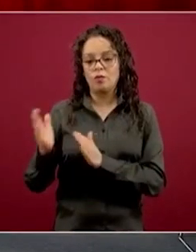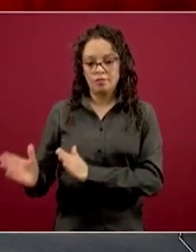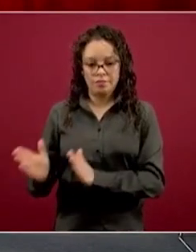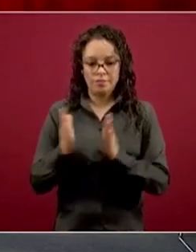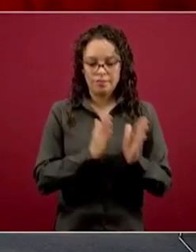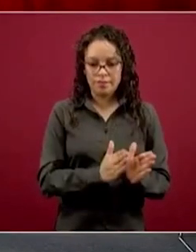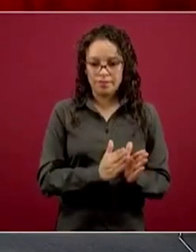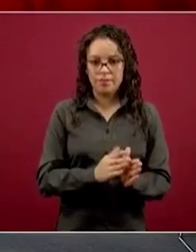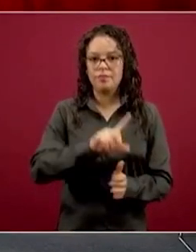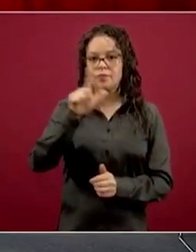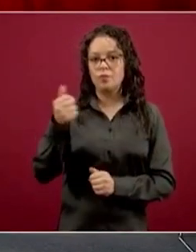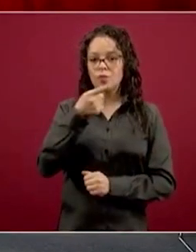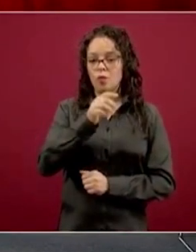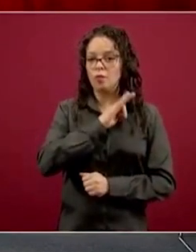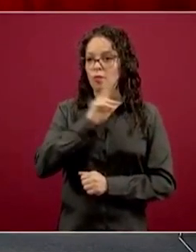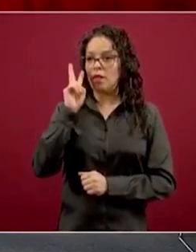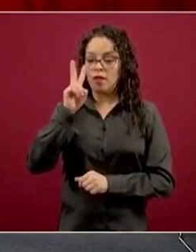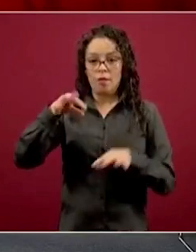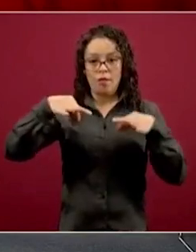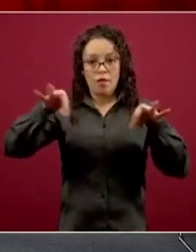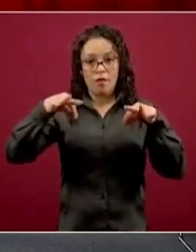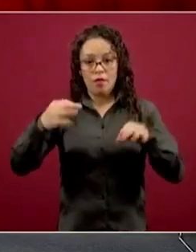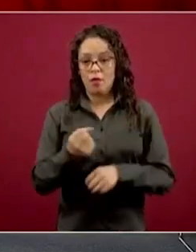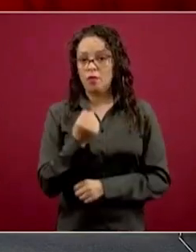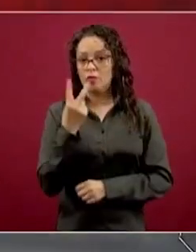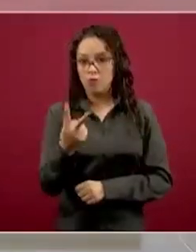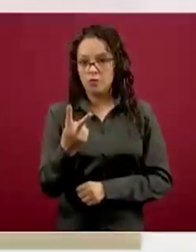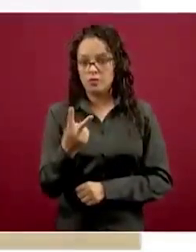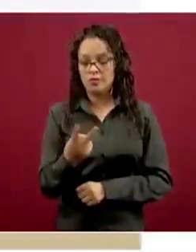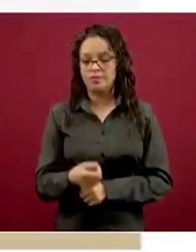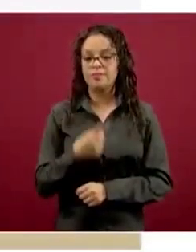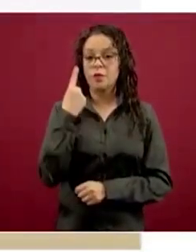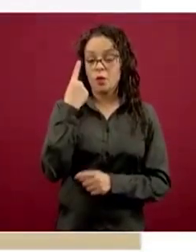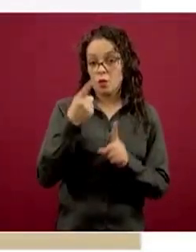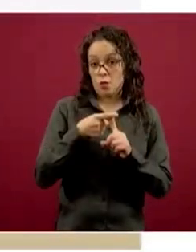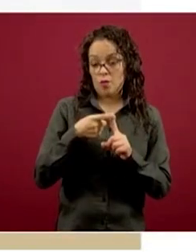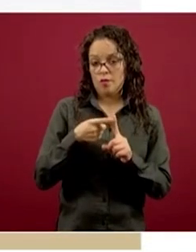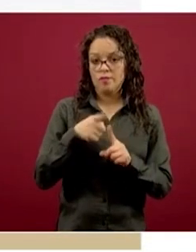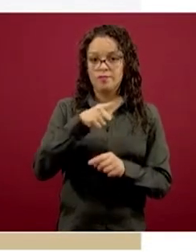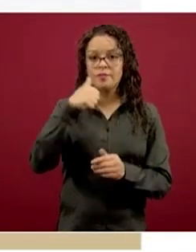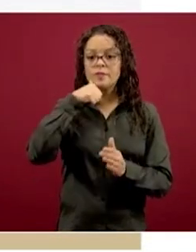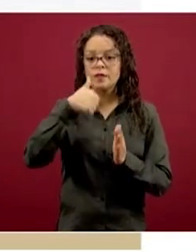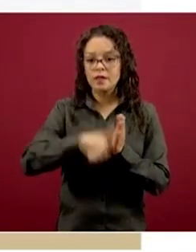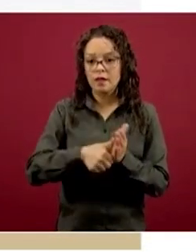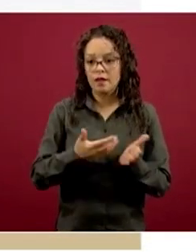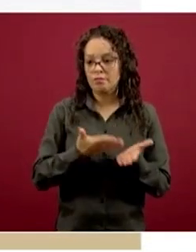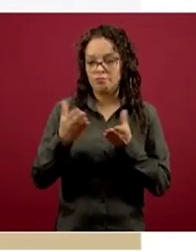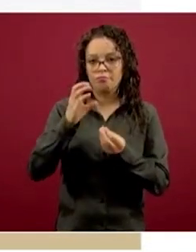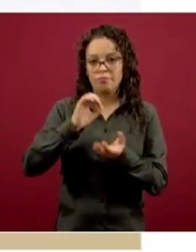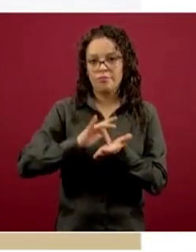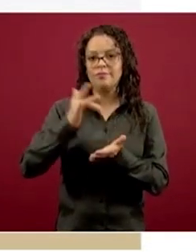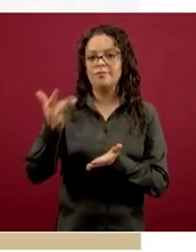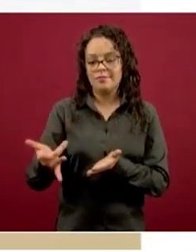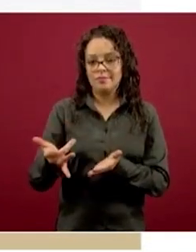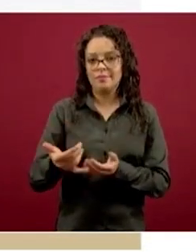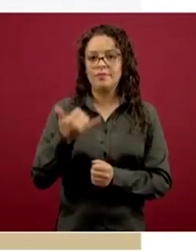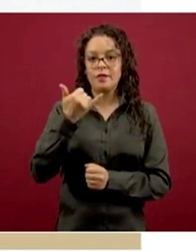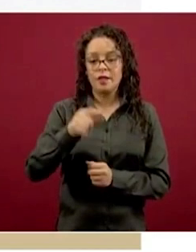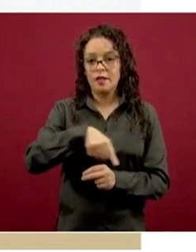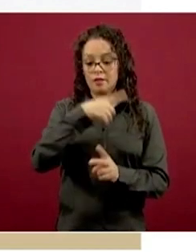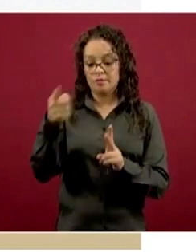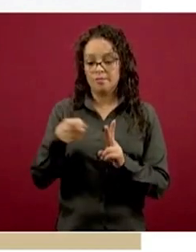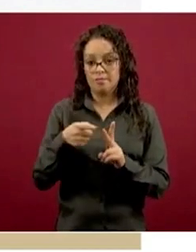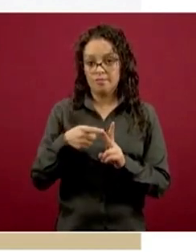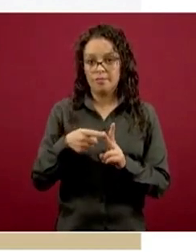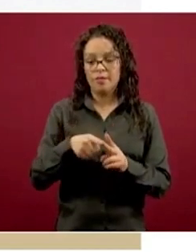emiten estos dos documentos, una carta de agradecimiento por haber tenido esta actitud y la tabla de amortización,